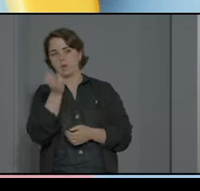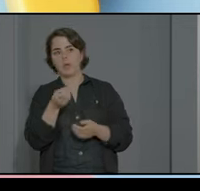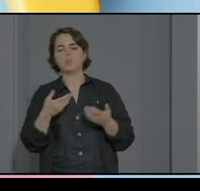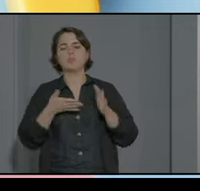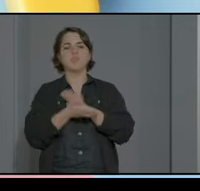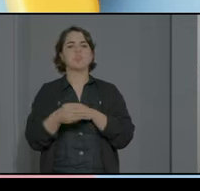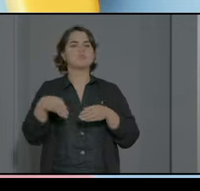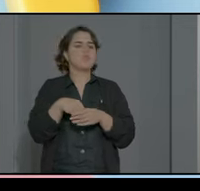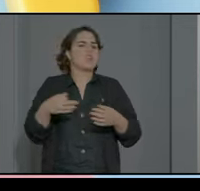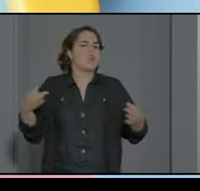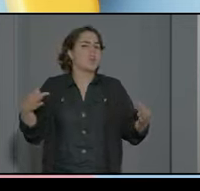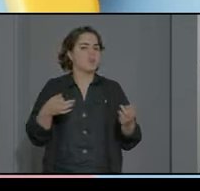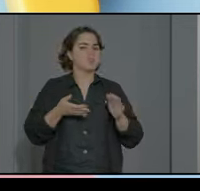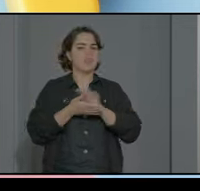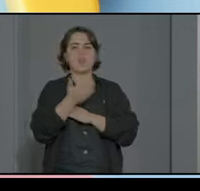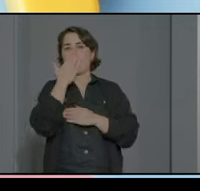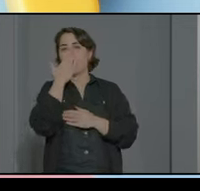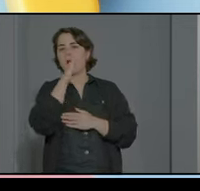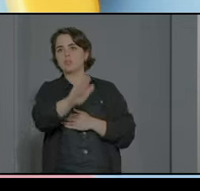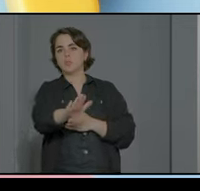inclusión la inclusión es la actitud